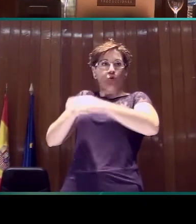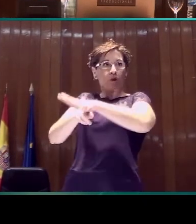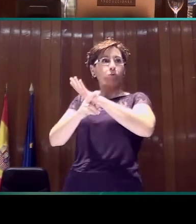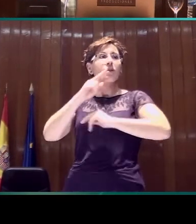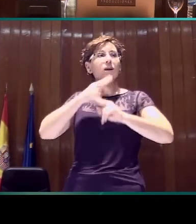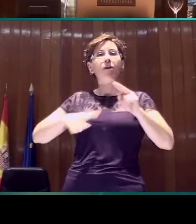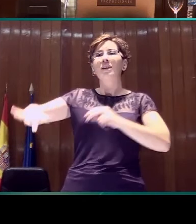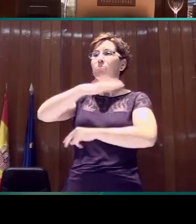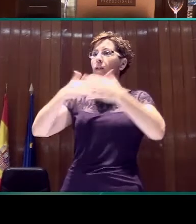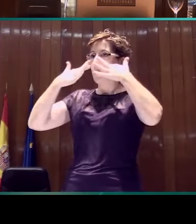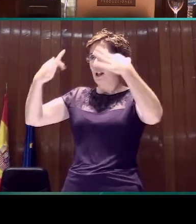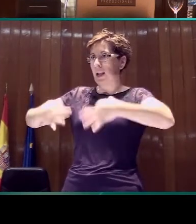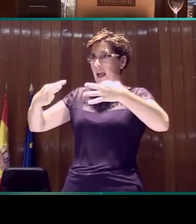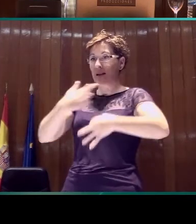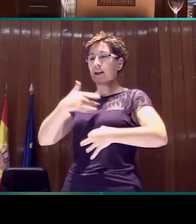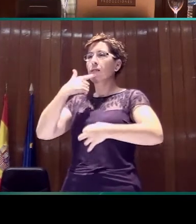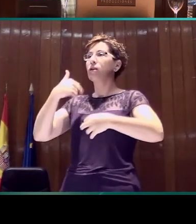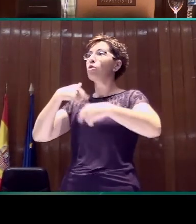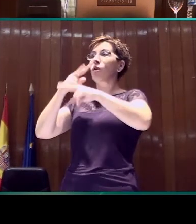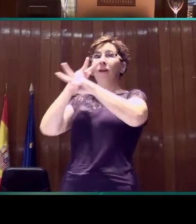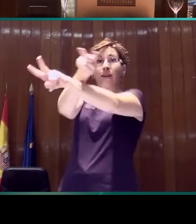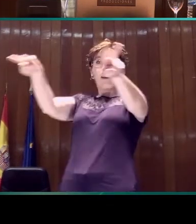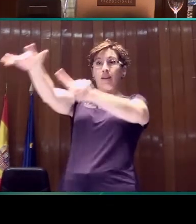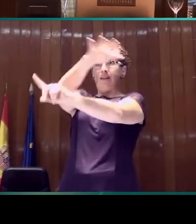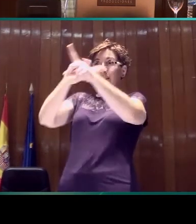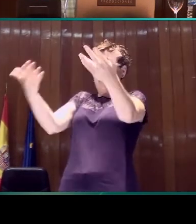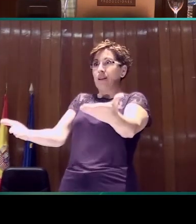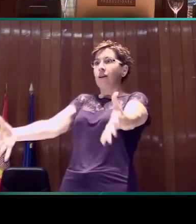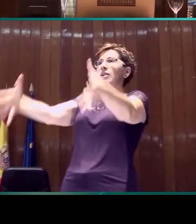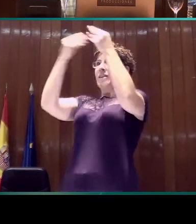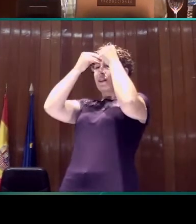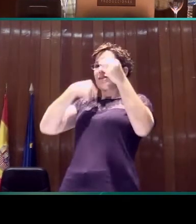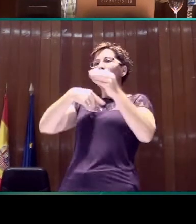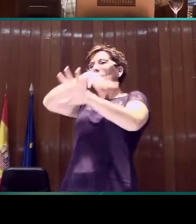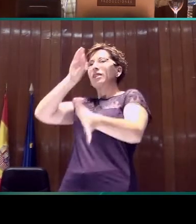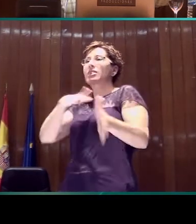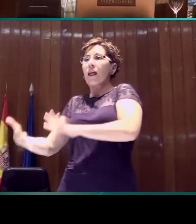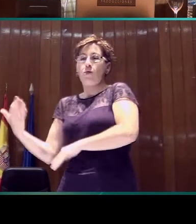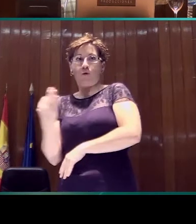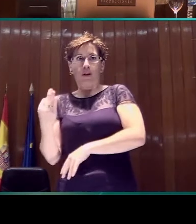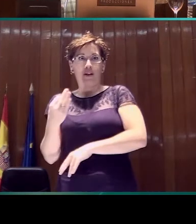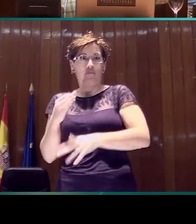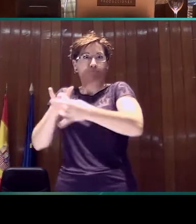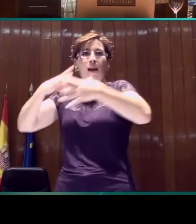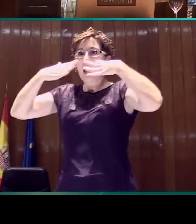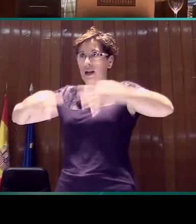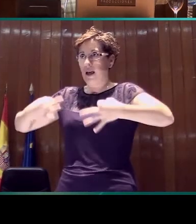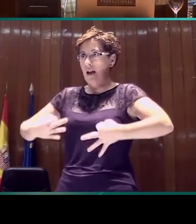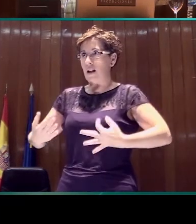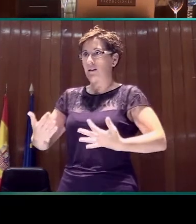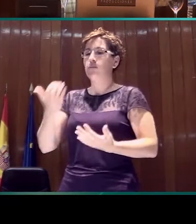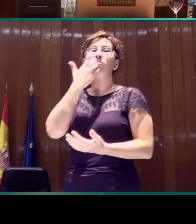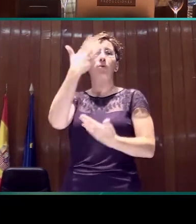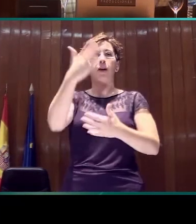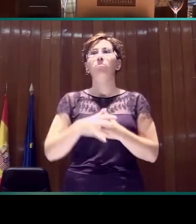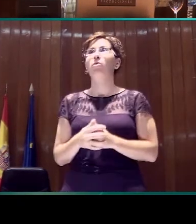que hacemos de nuestro entorno inmediato. En ese sentido es un espacio anclado a la realidad. Por ejemplo, yo cuando realizo un